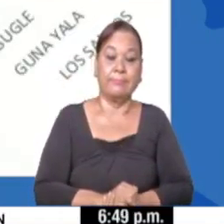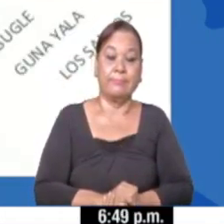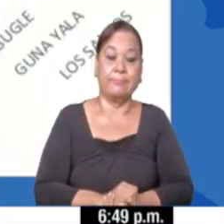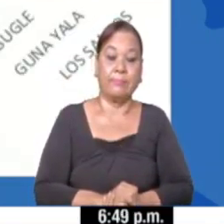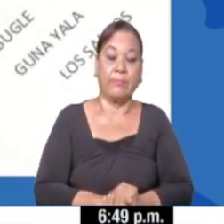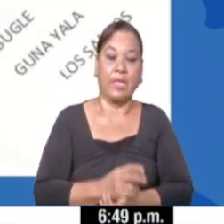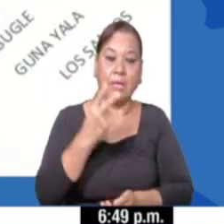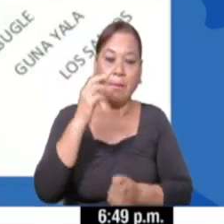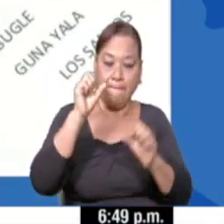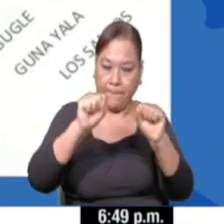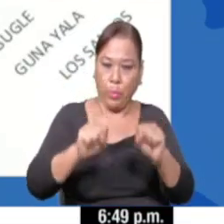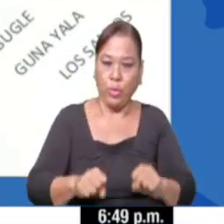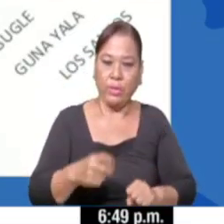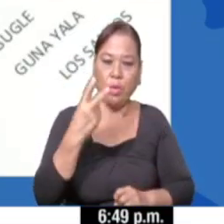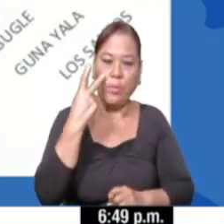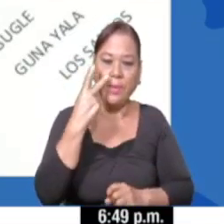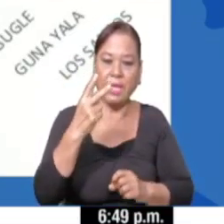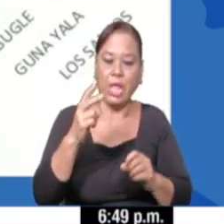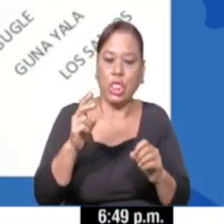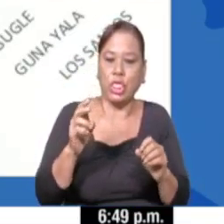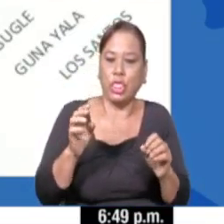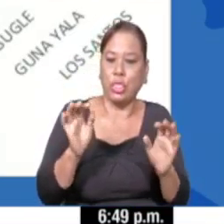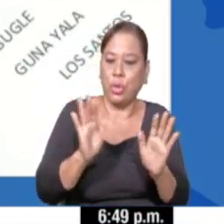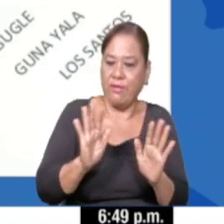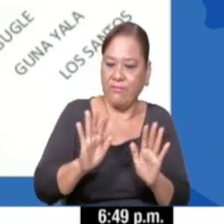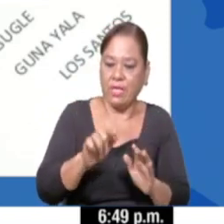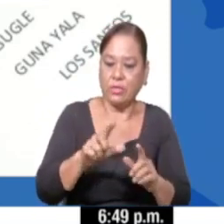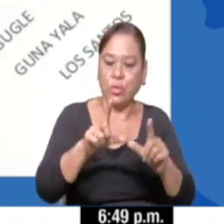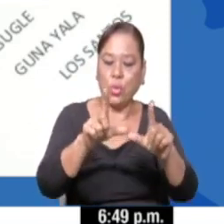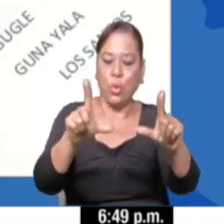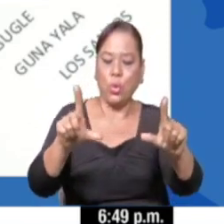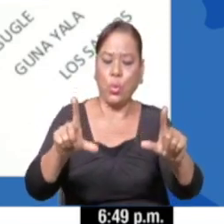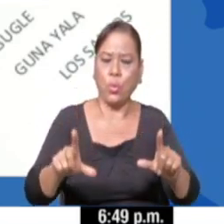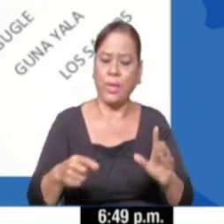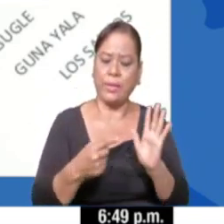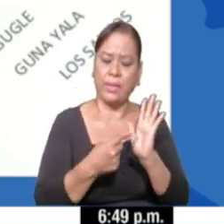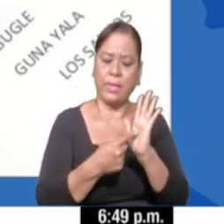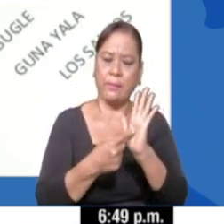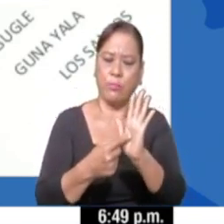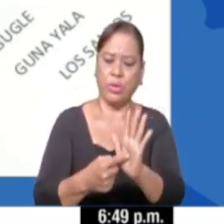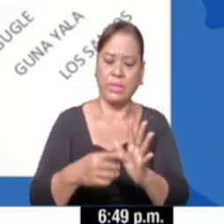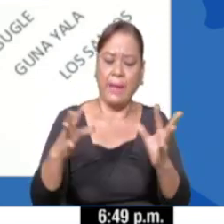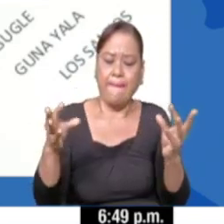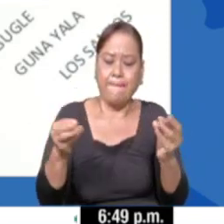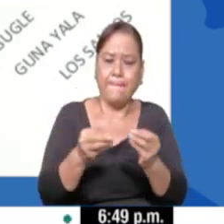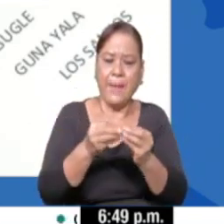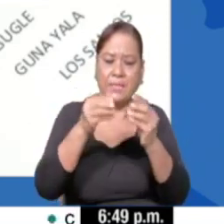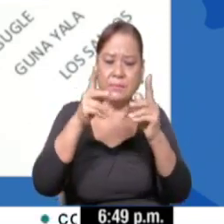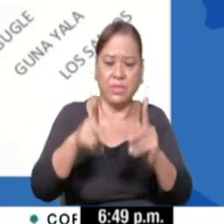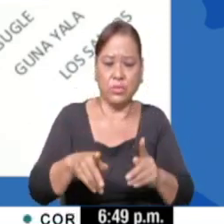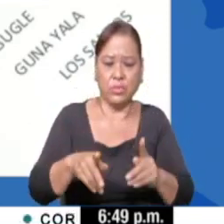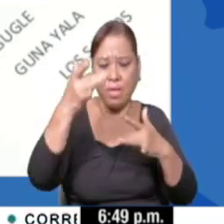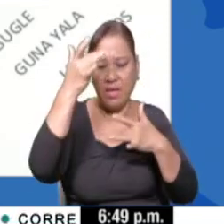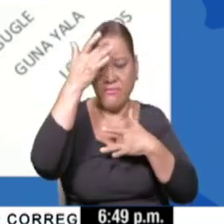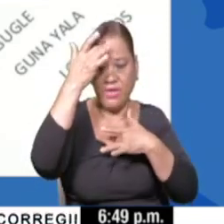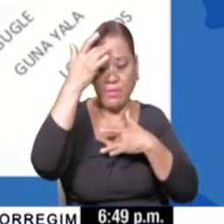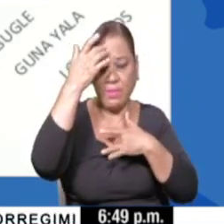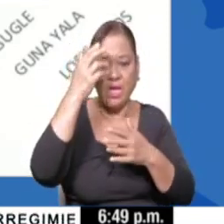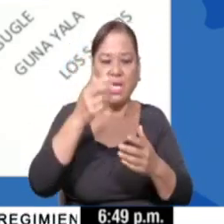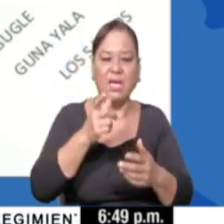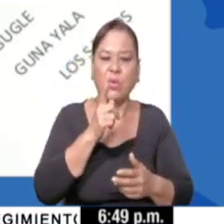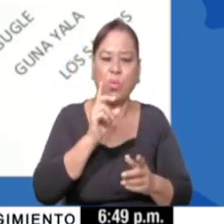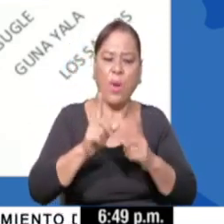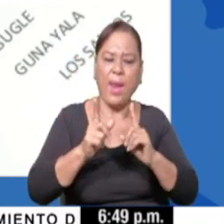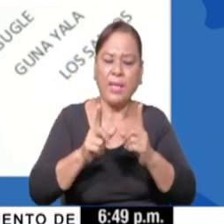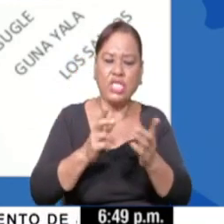Y lo podemos ver en esta, que todavía las regiones que presentan mayor tasa de casos activos, Chiriquí, Veraguas y Bocas